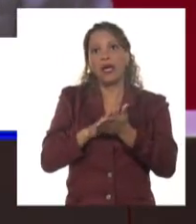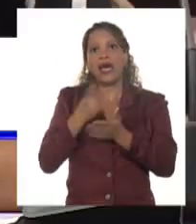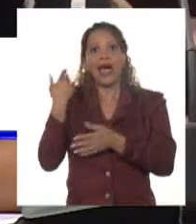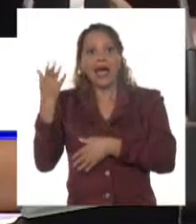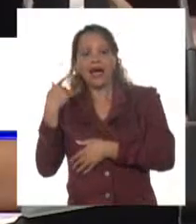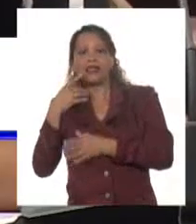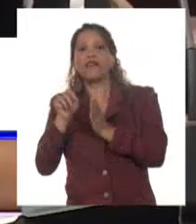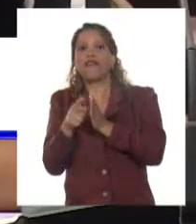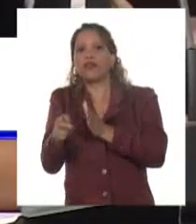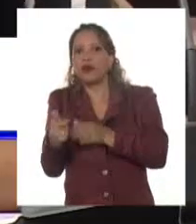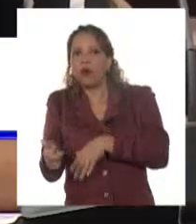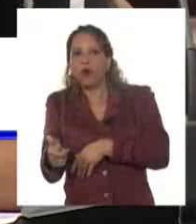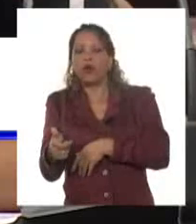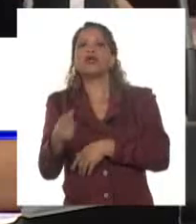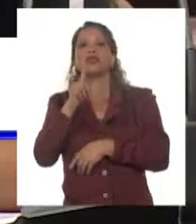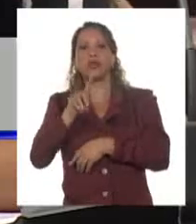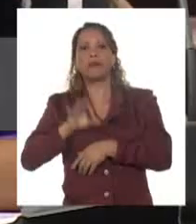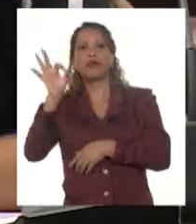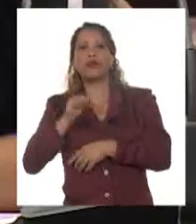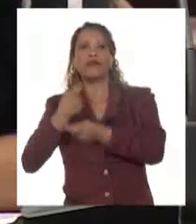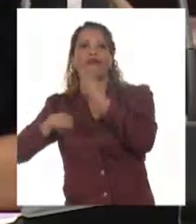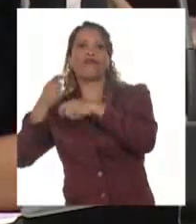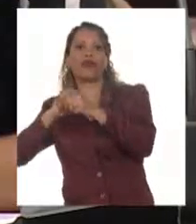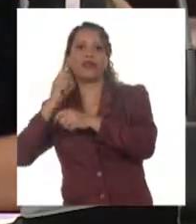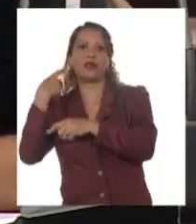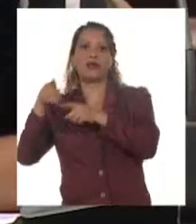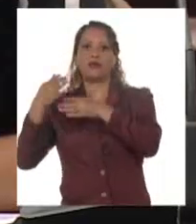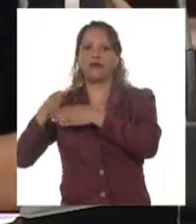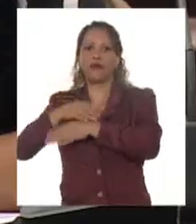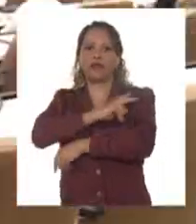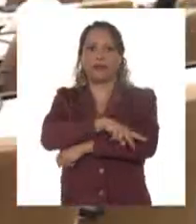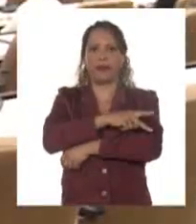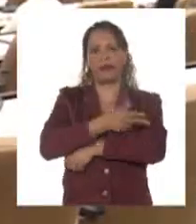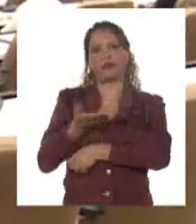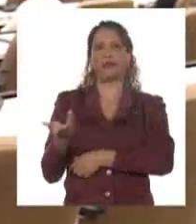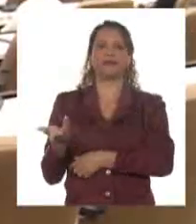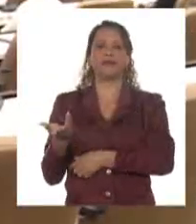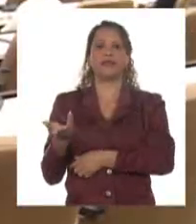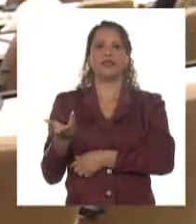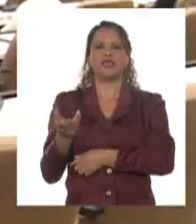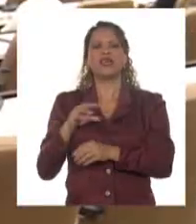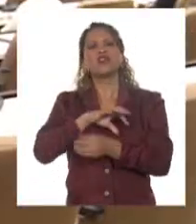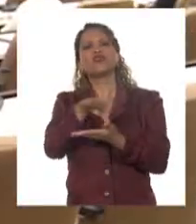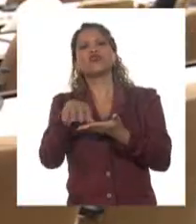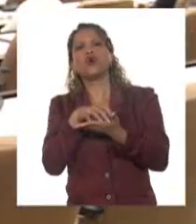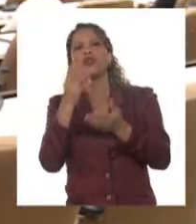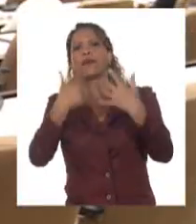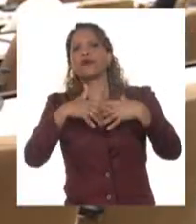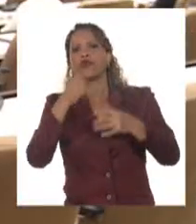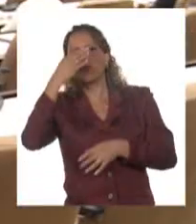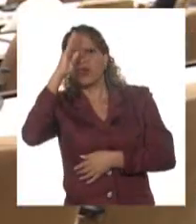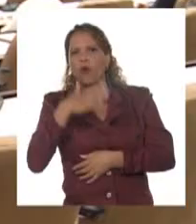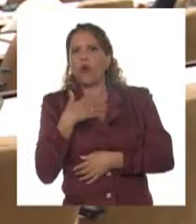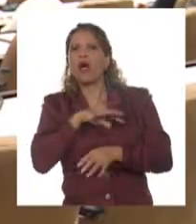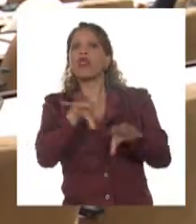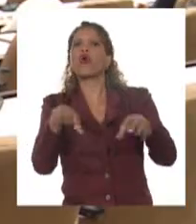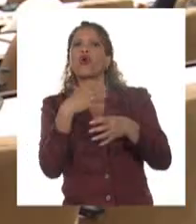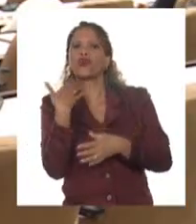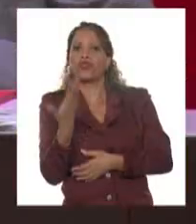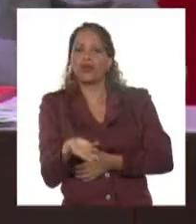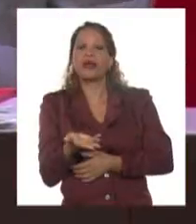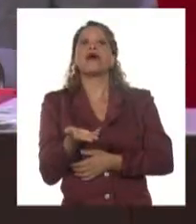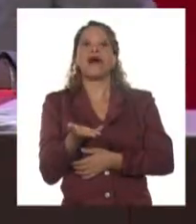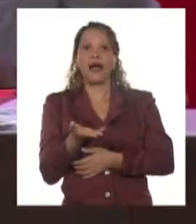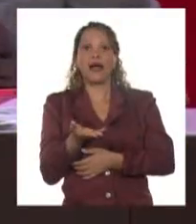el 100% de los frijoles se están importando, en el país el dinero. ¿Y dónde está? La producción nacional. Entonces hoy todo eso está